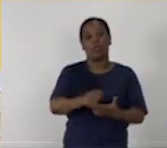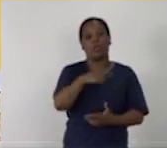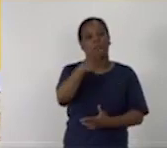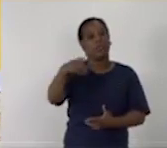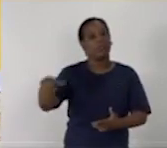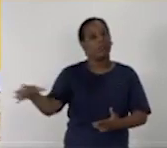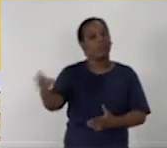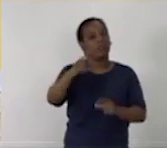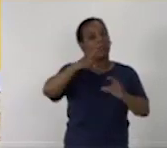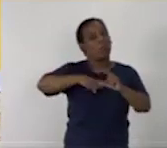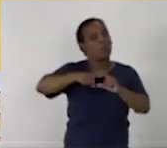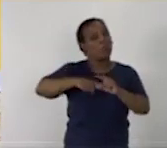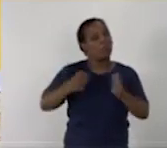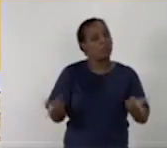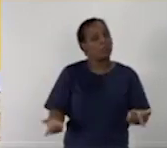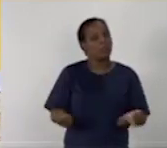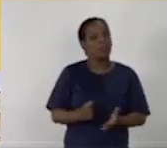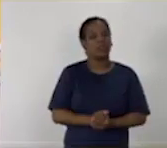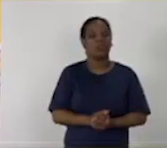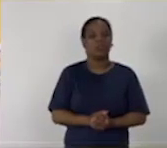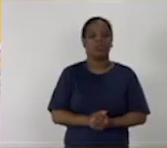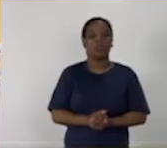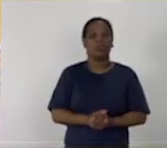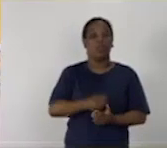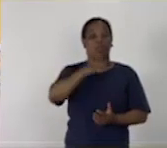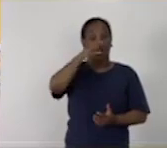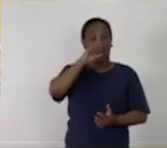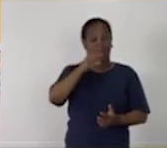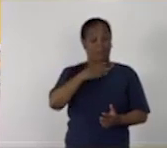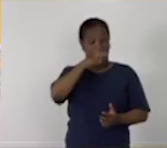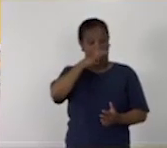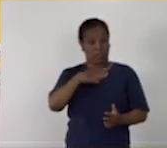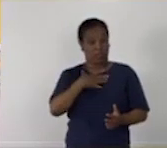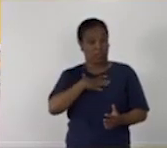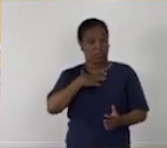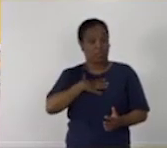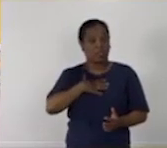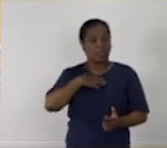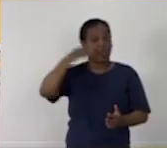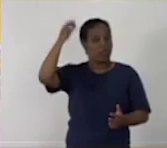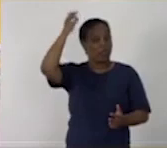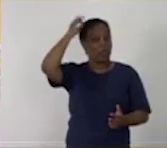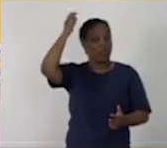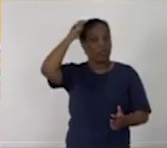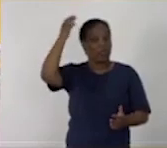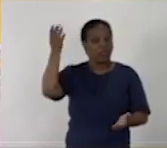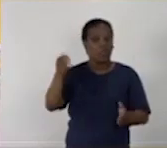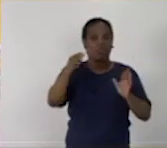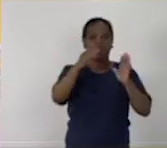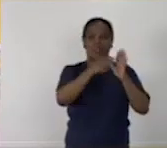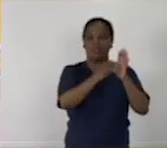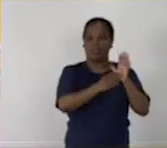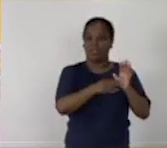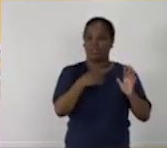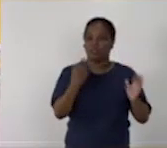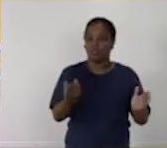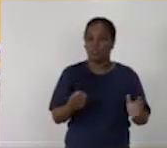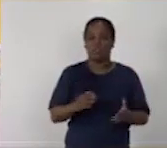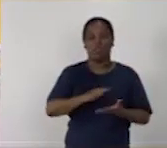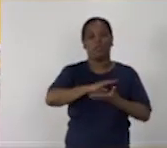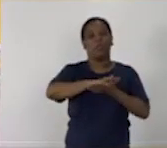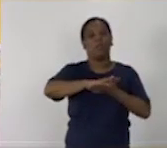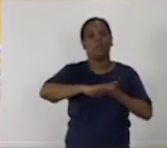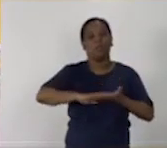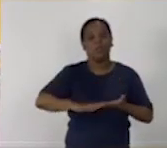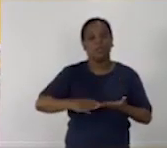para ejercitar todos los contenidos. Miren, mis niños, la lengua española es la asignatura que por excelencia nos